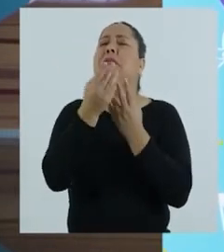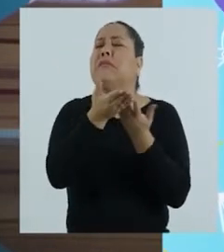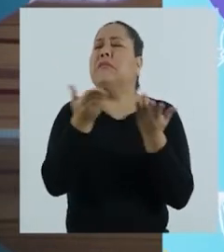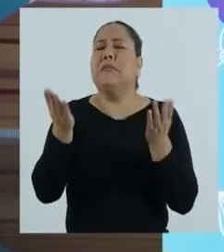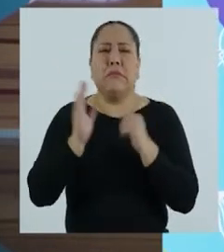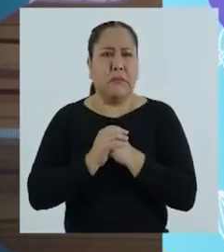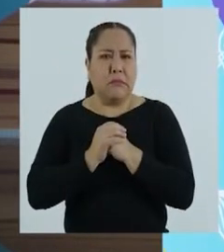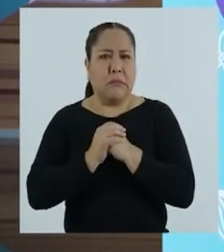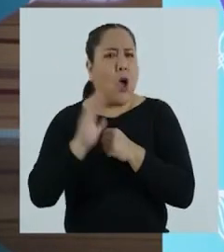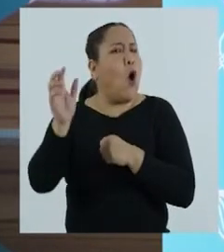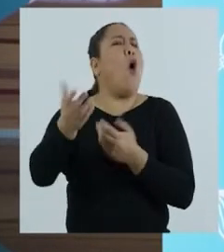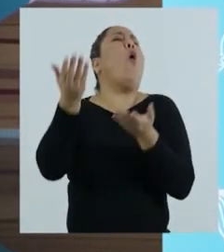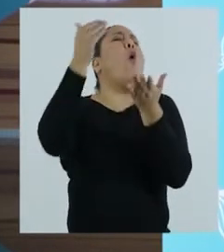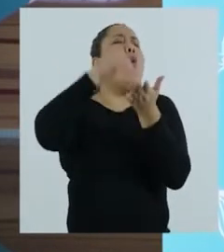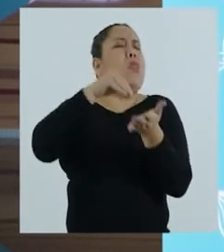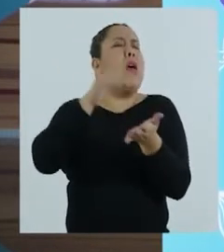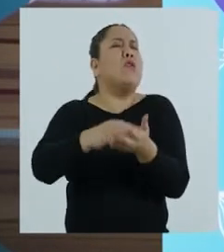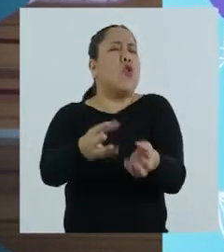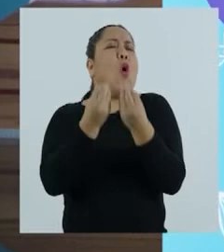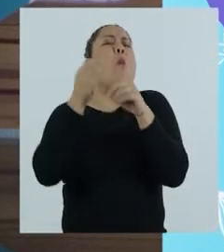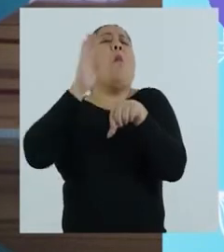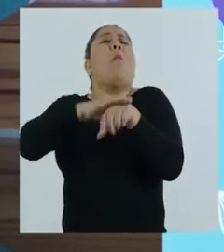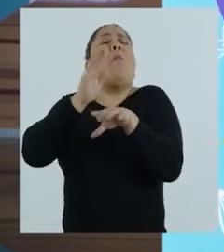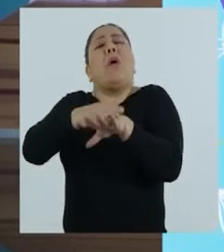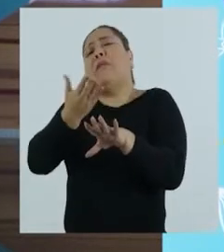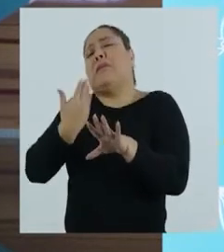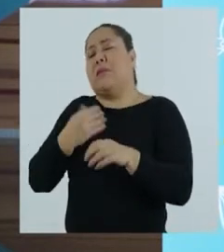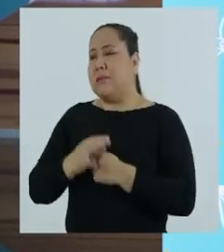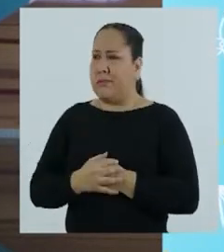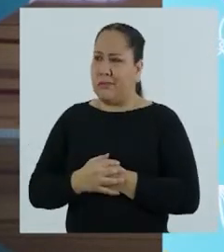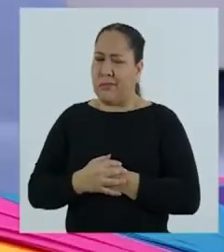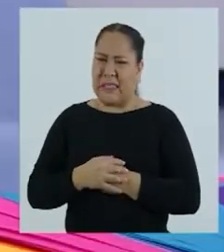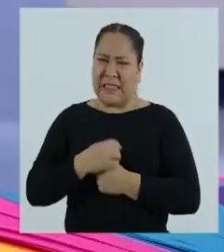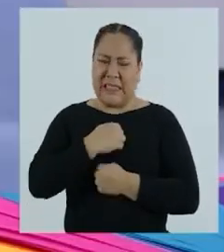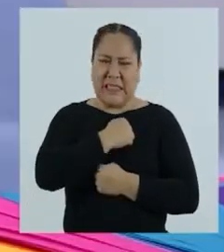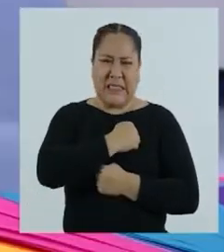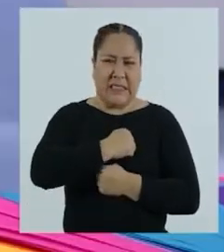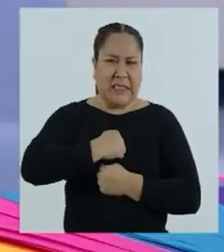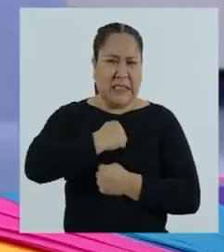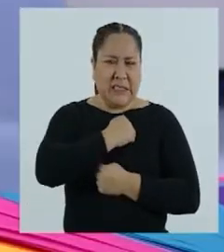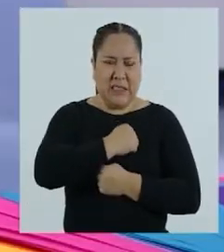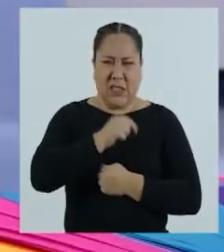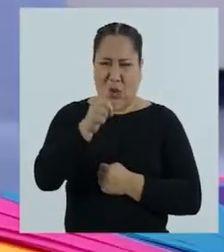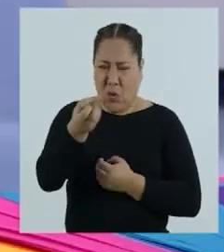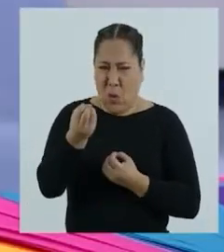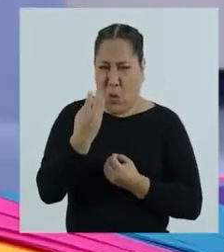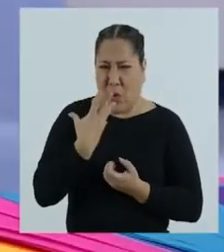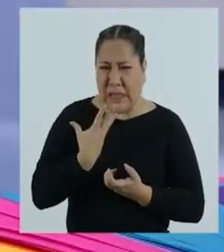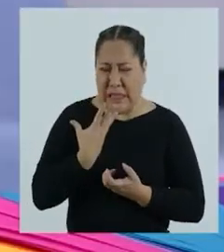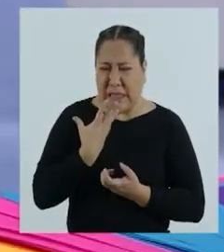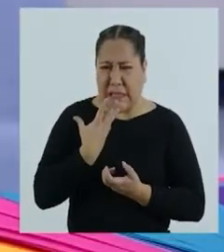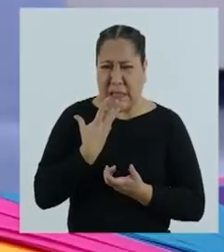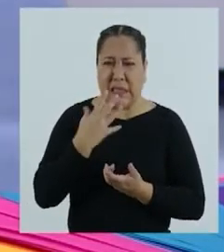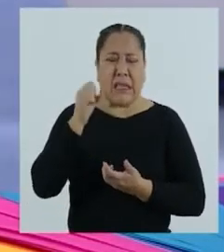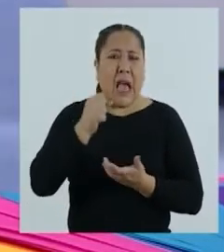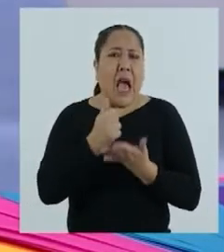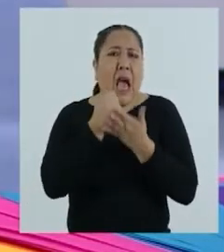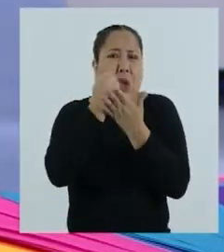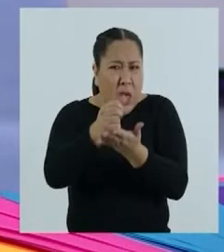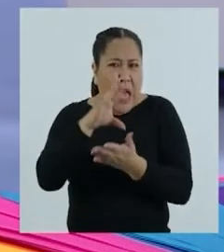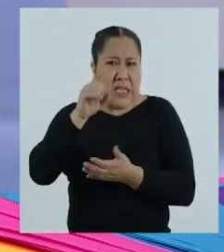cosas. Si ocurre otra vez, ¿cómo puedo prevenirlo? ¡Qué lamentable lo que nos cuentas!